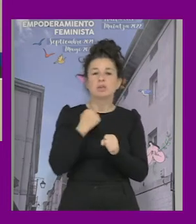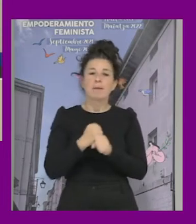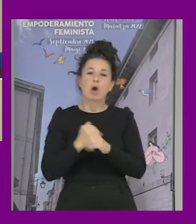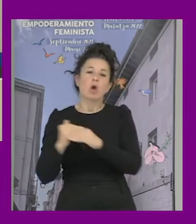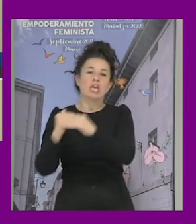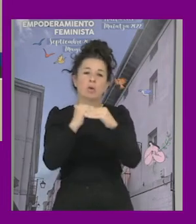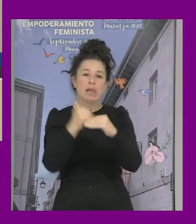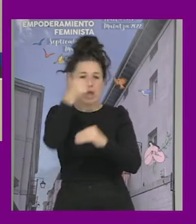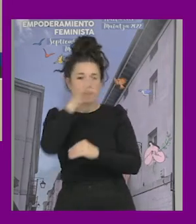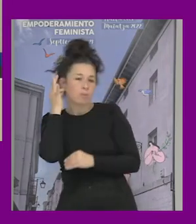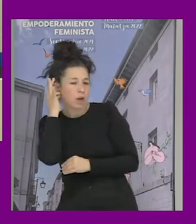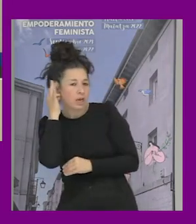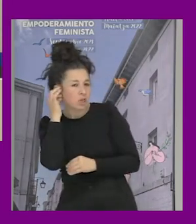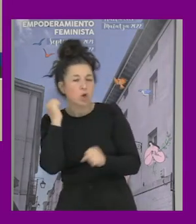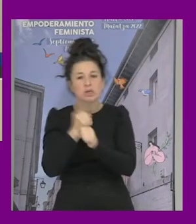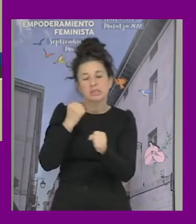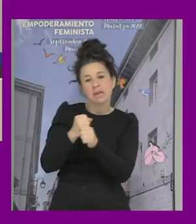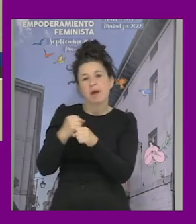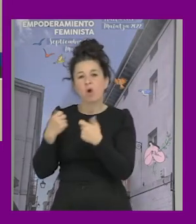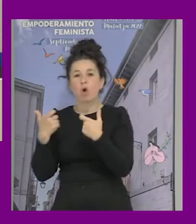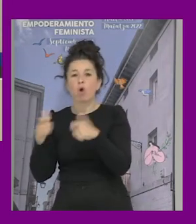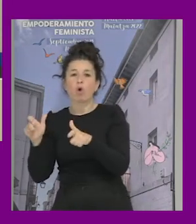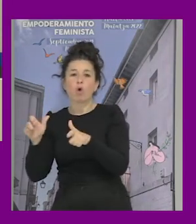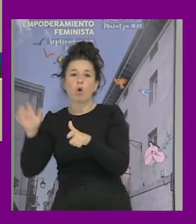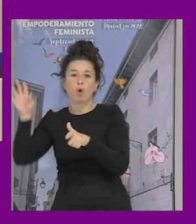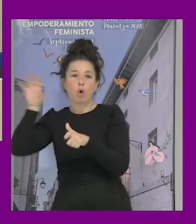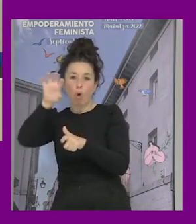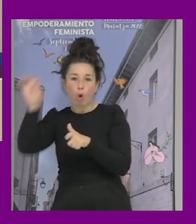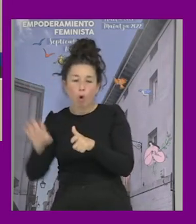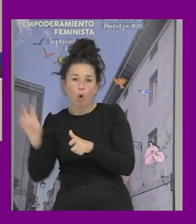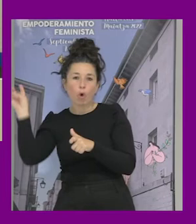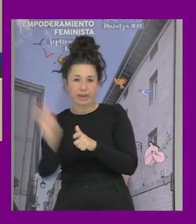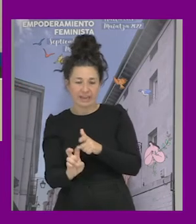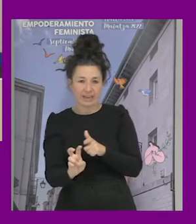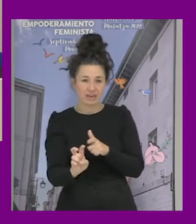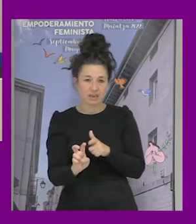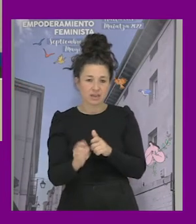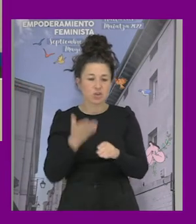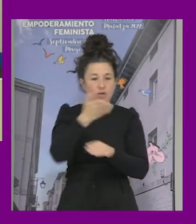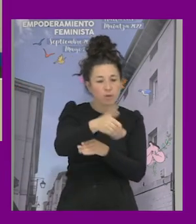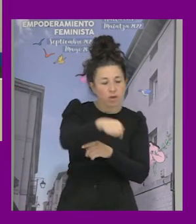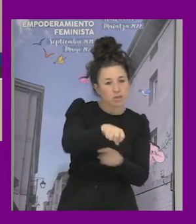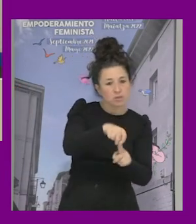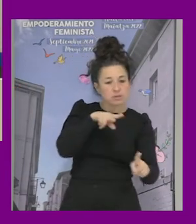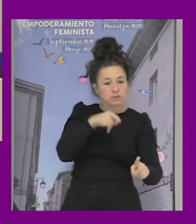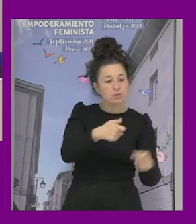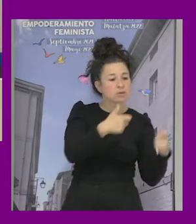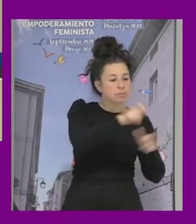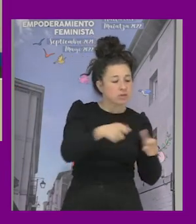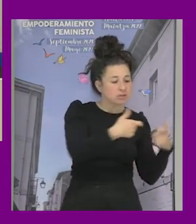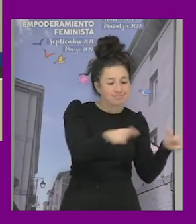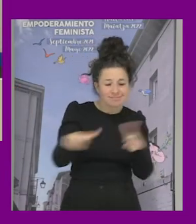yo trabajo origen ¿no? y por tanto yo voy en el aula y en el aula la miro desde ahí y por tanto clasifico a la gente